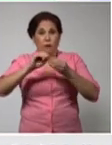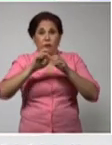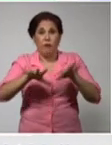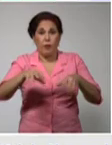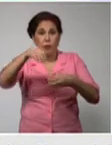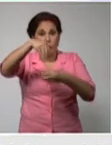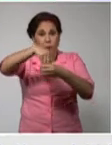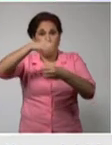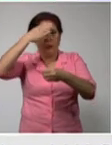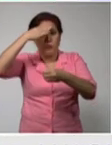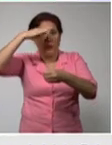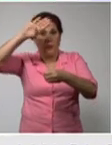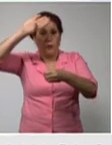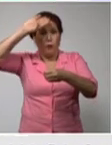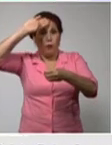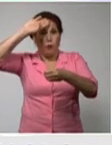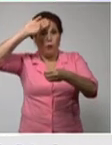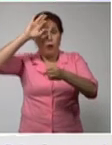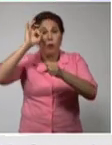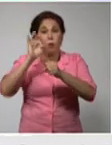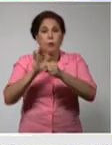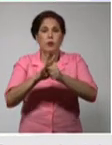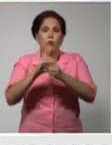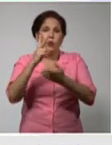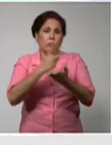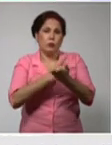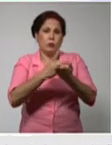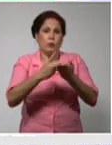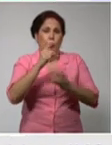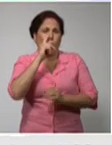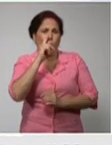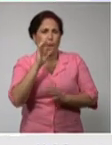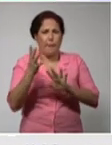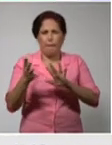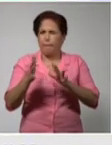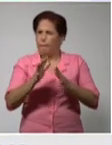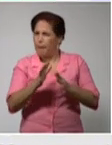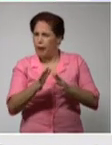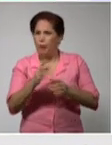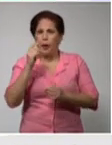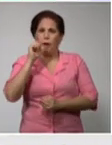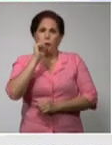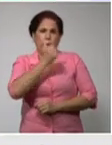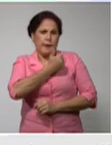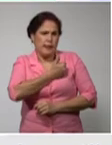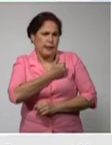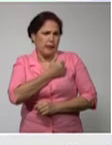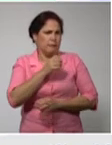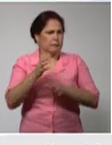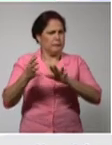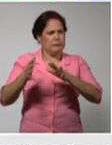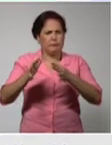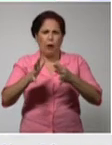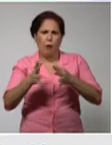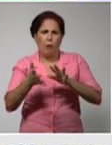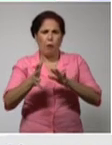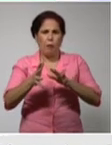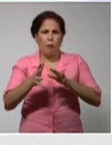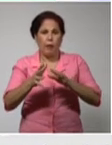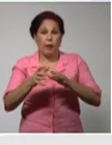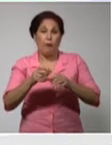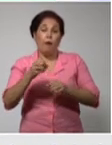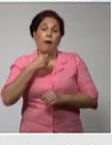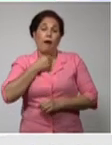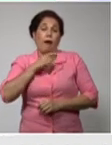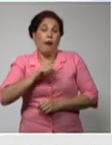inicialmente segunda quincena de noviembre diciembre parte de enero hasta que